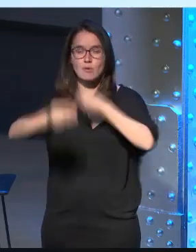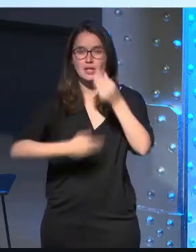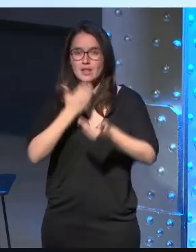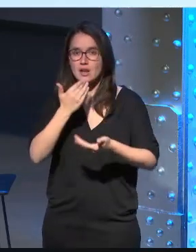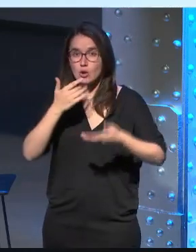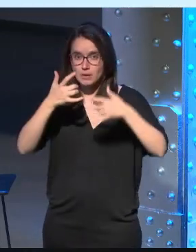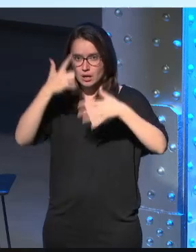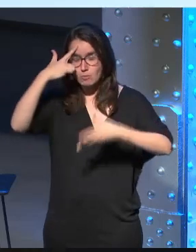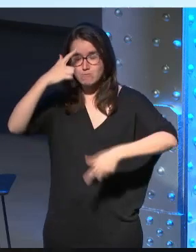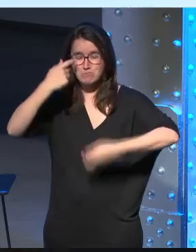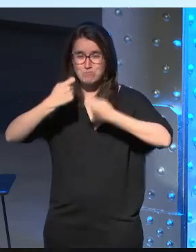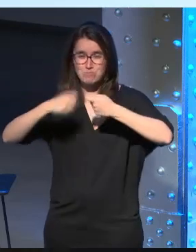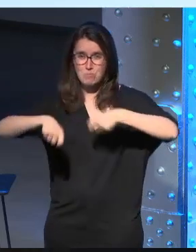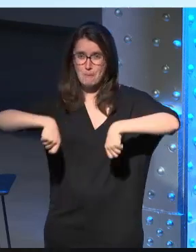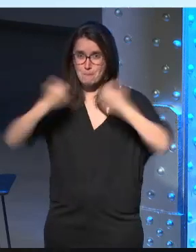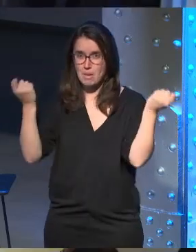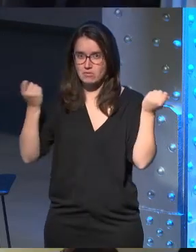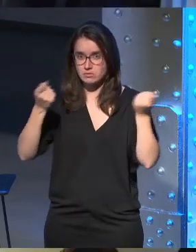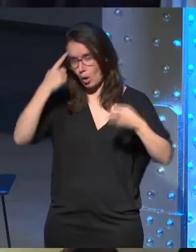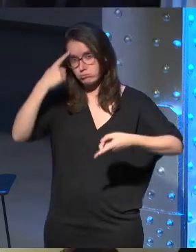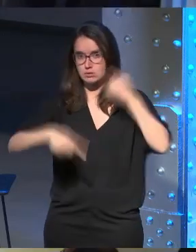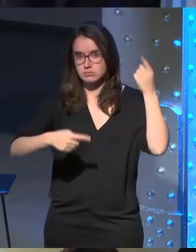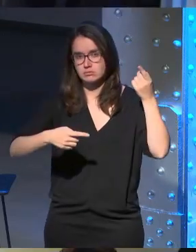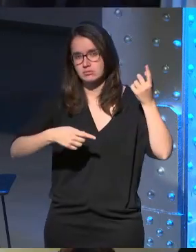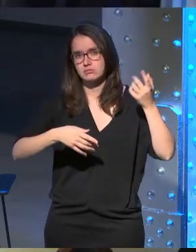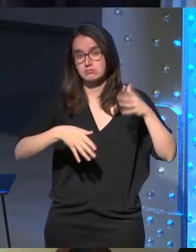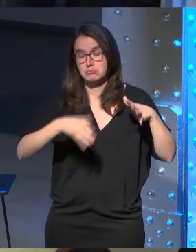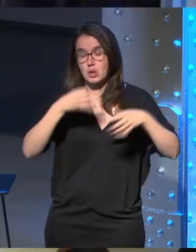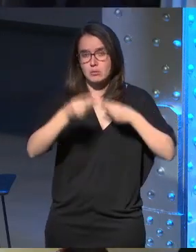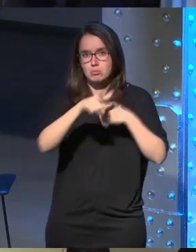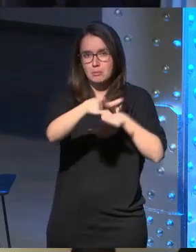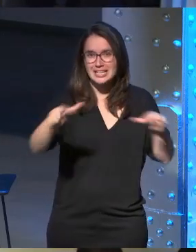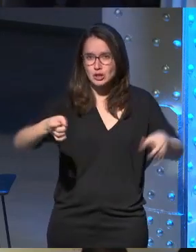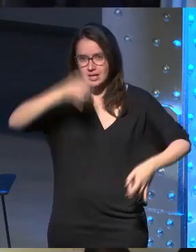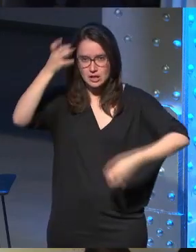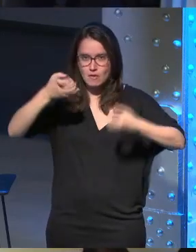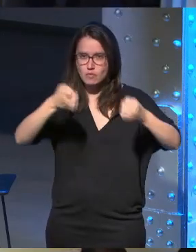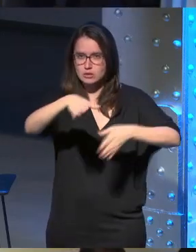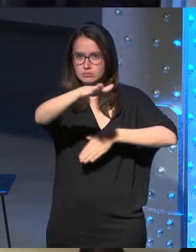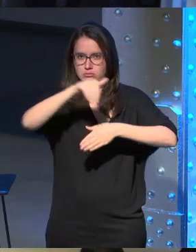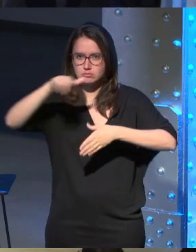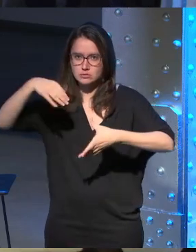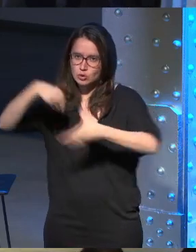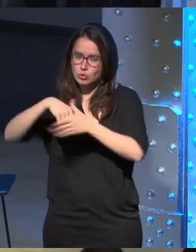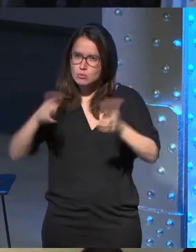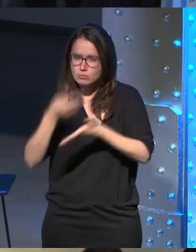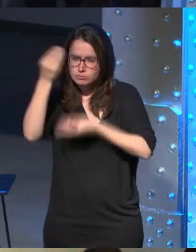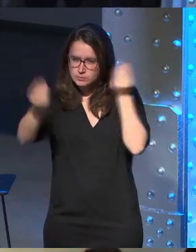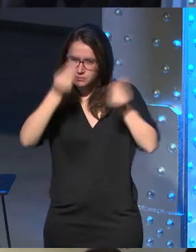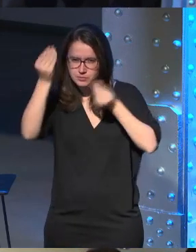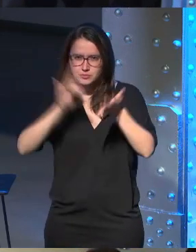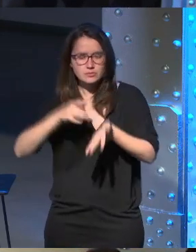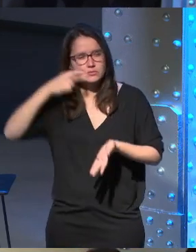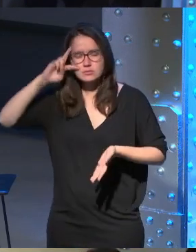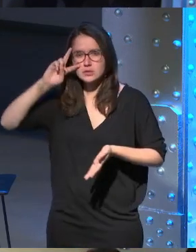le vuele la cabeza a la gente ¿no? y bueno básicamente es lo que hicimos cogimos a gente muy creativa le añadimos al equipo empezamos a pensar a pensar y salió una